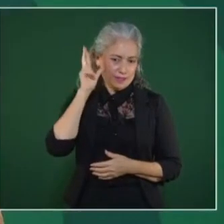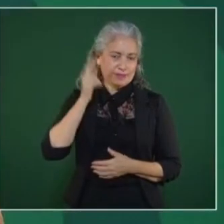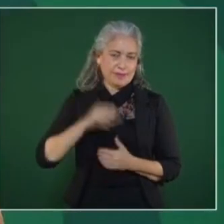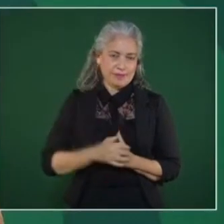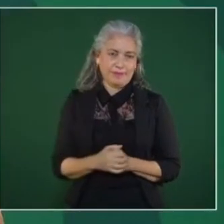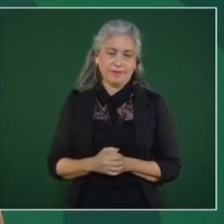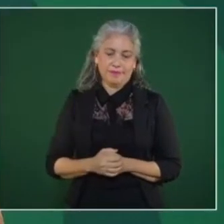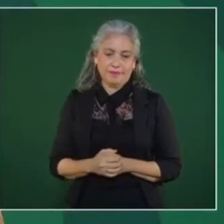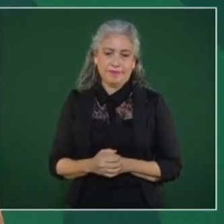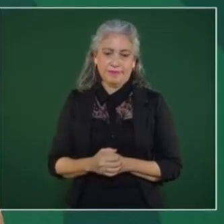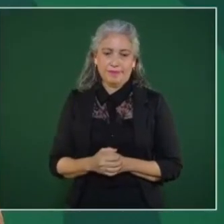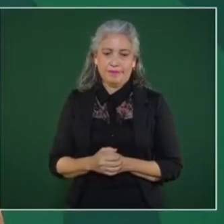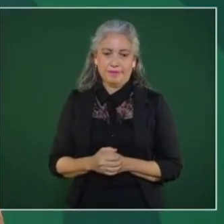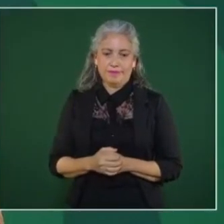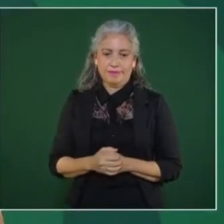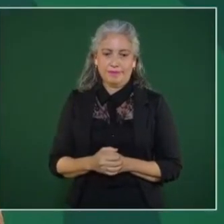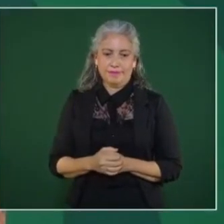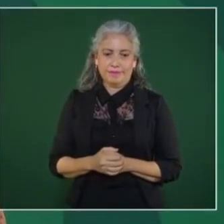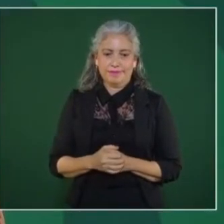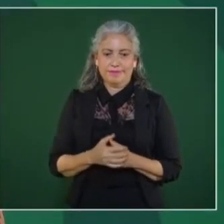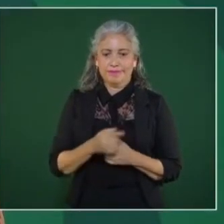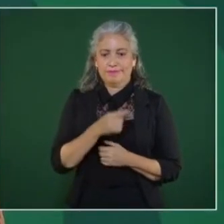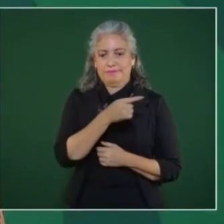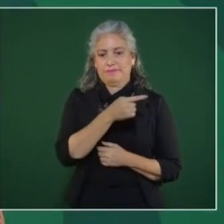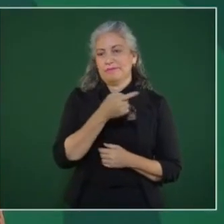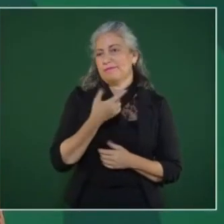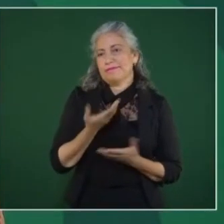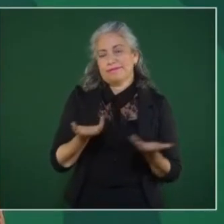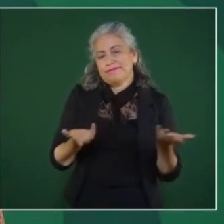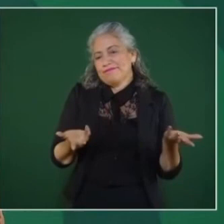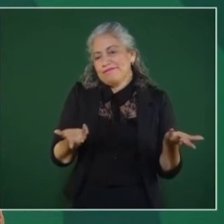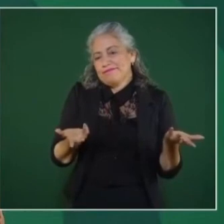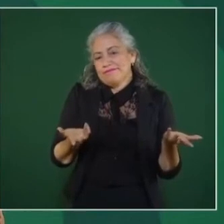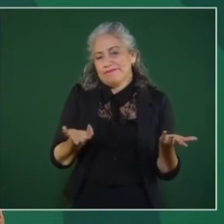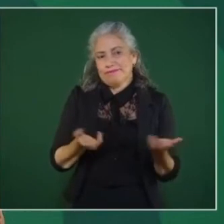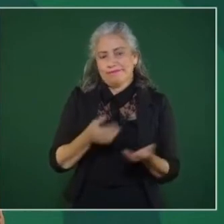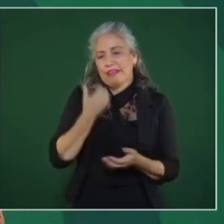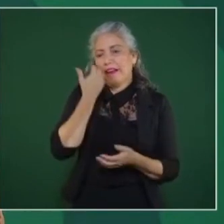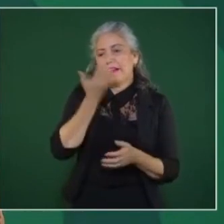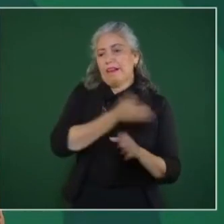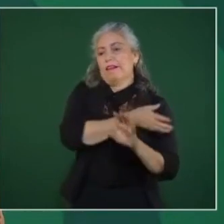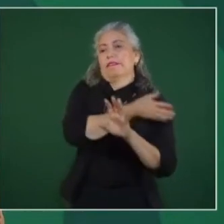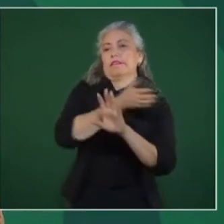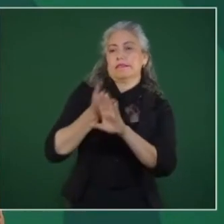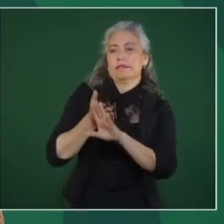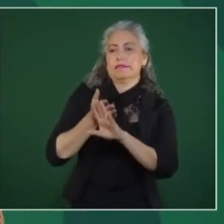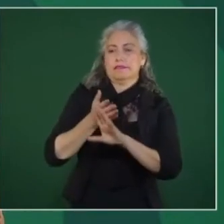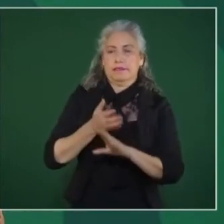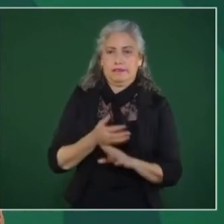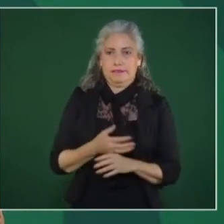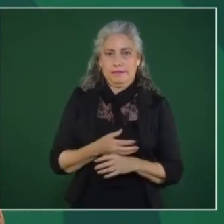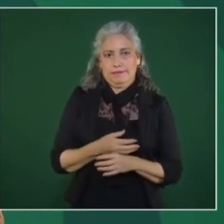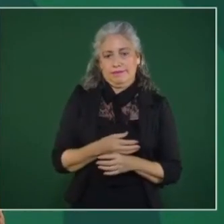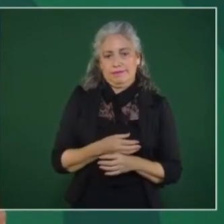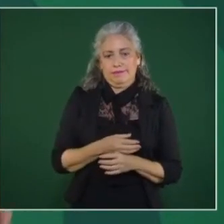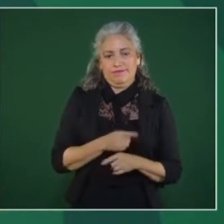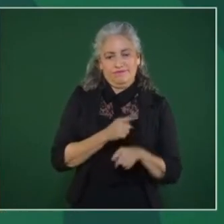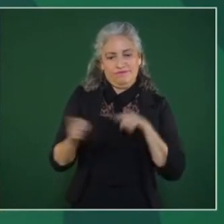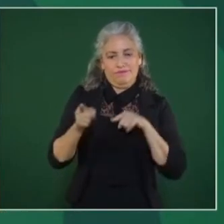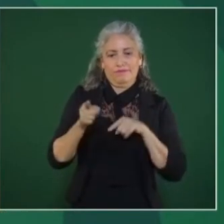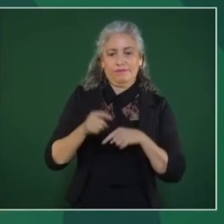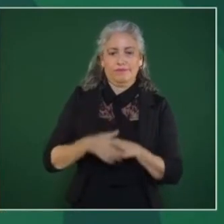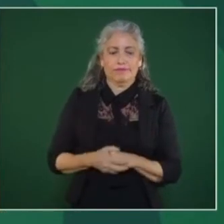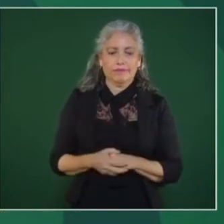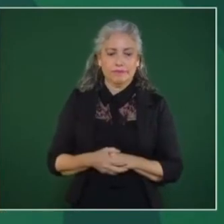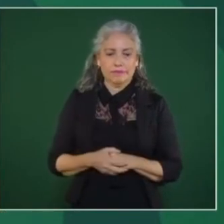un vulgar acto de provocación. Pero